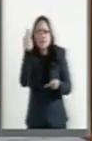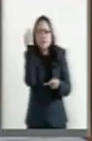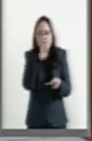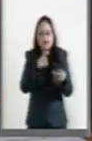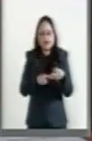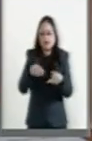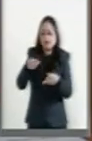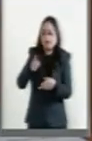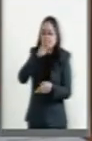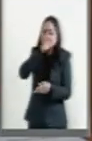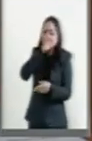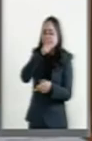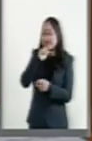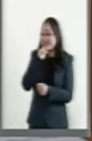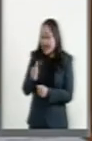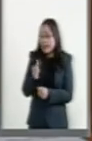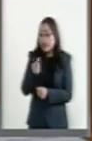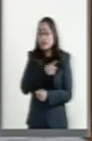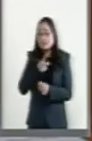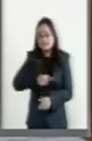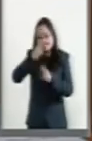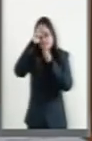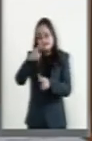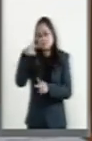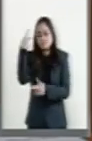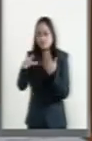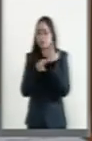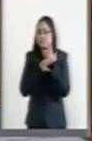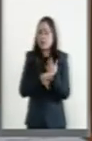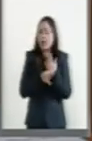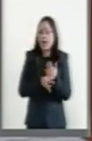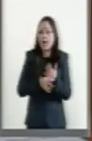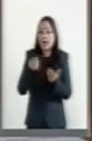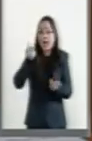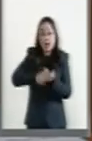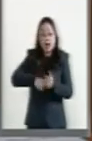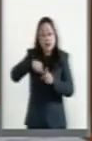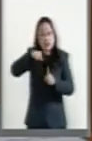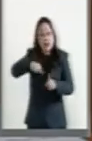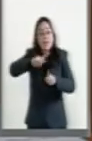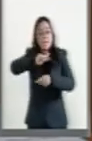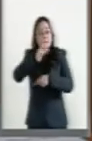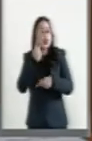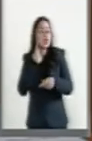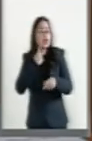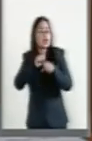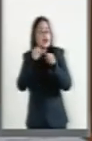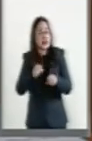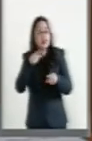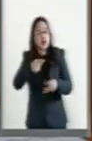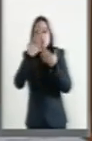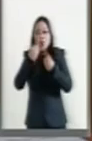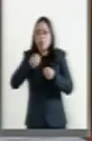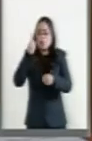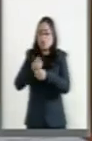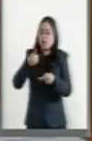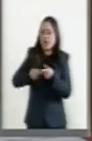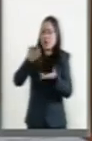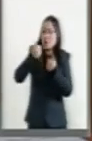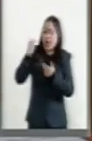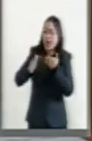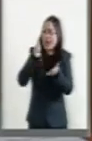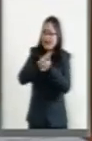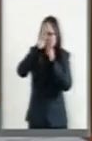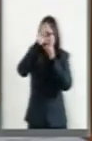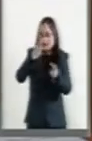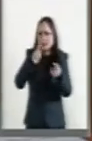silencio. Honremos pues su palabra y digámoslo claro, nuestro sistema es uno que no provee oportunidades, que no provee Estado de Derecho, que